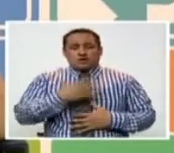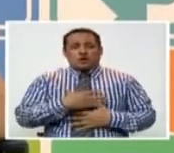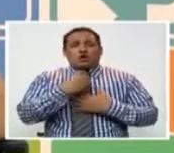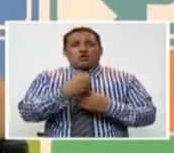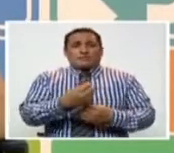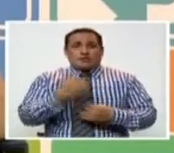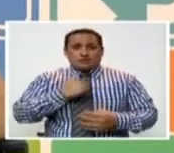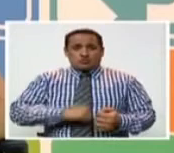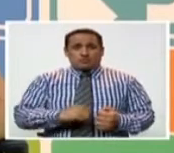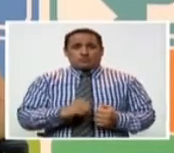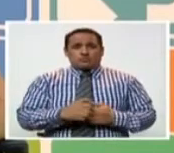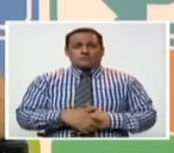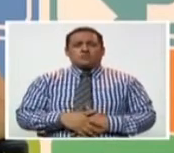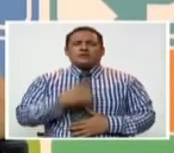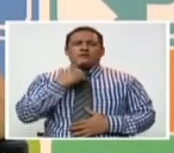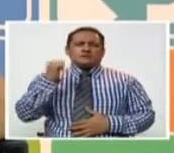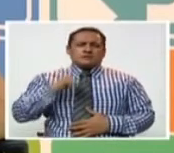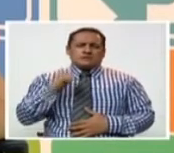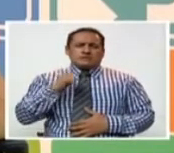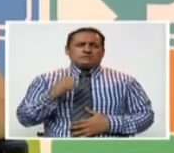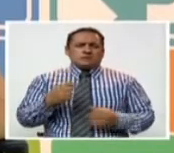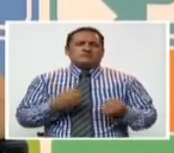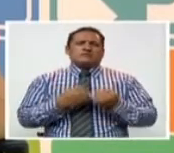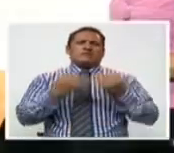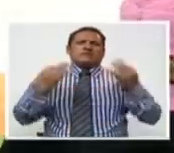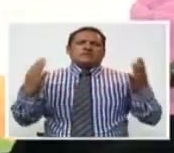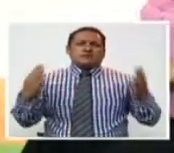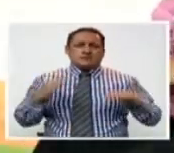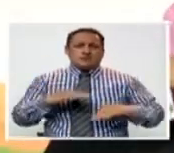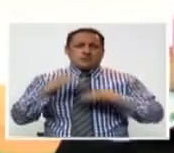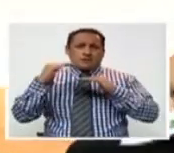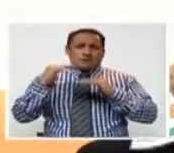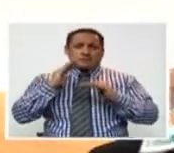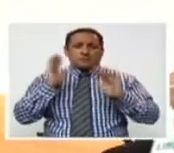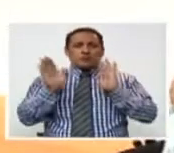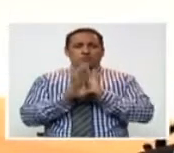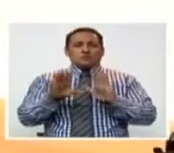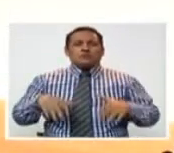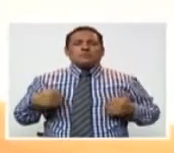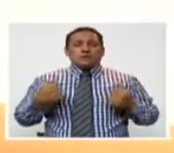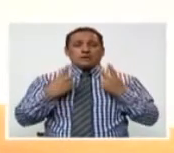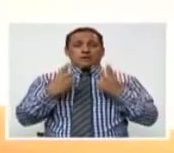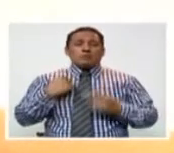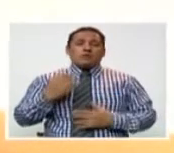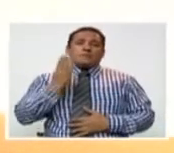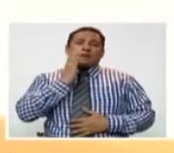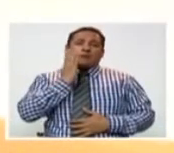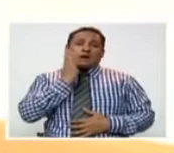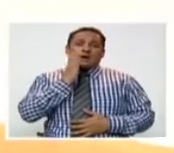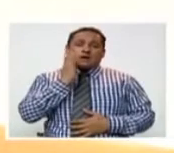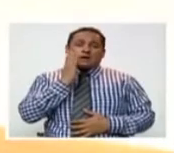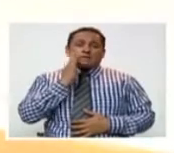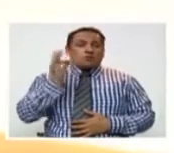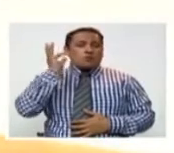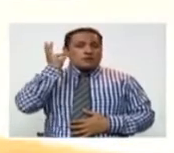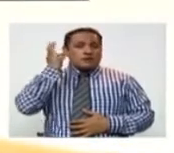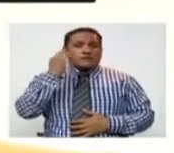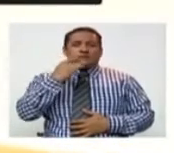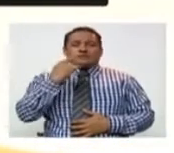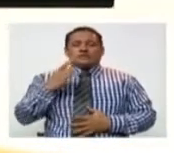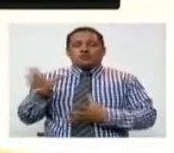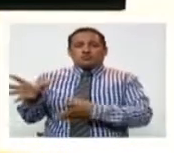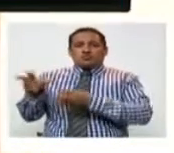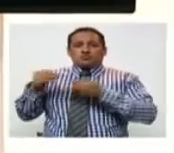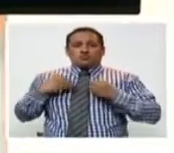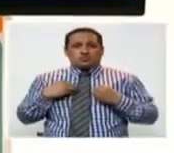es hereditaria? Casi la gran mayoría de los casos se produce porque la mamá o las mujeres son